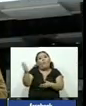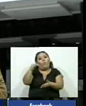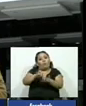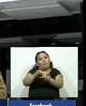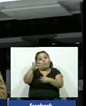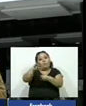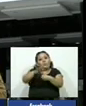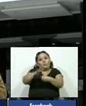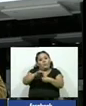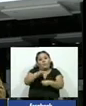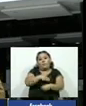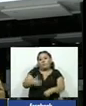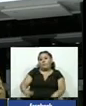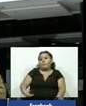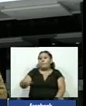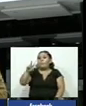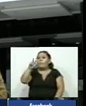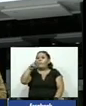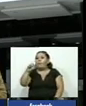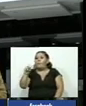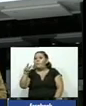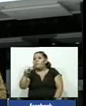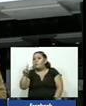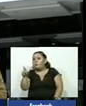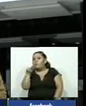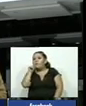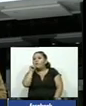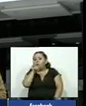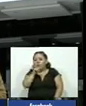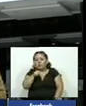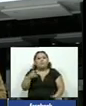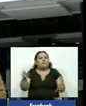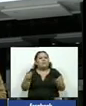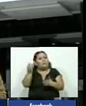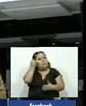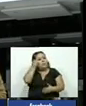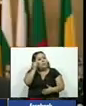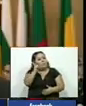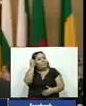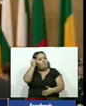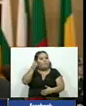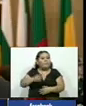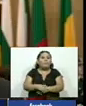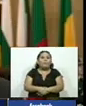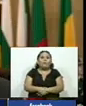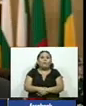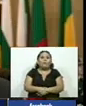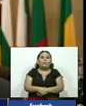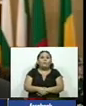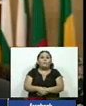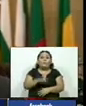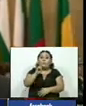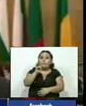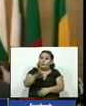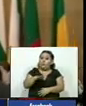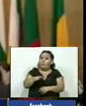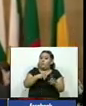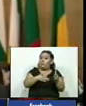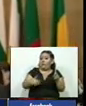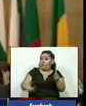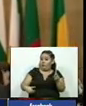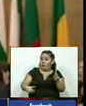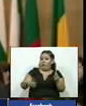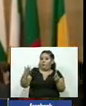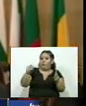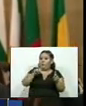para las presidenciales del año 2021 este tipo de posturas genera reacciones Lo que dice Rafael Correa es